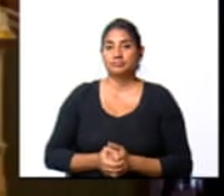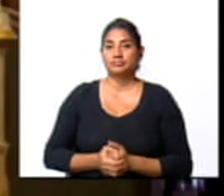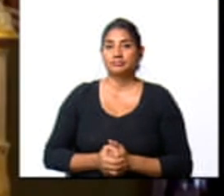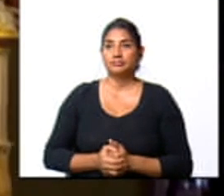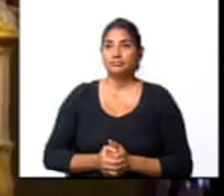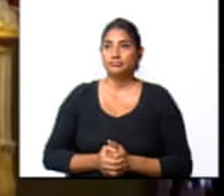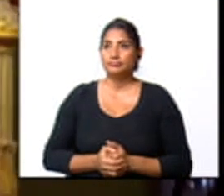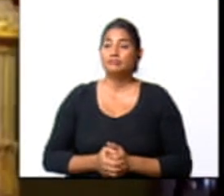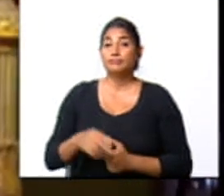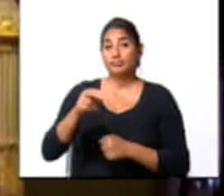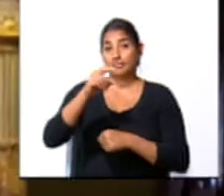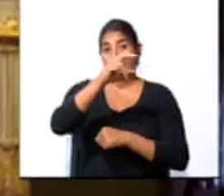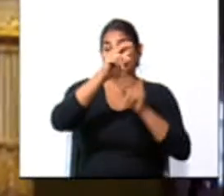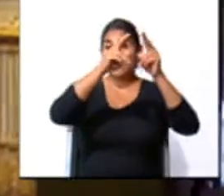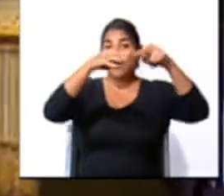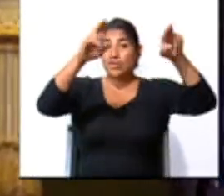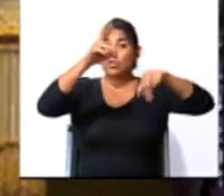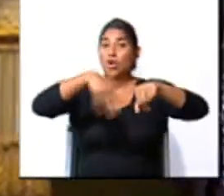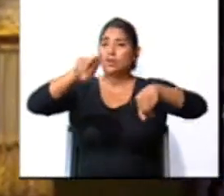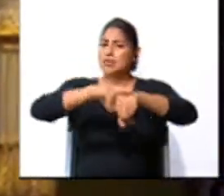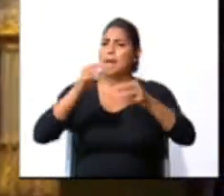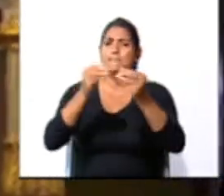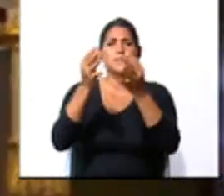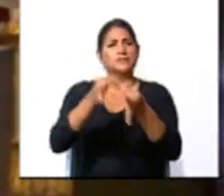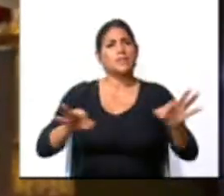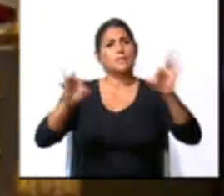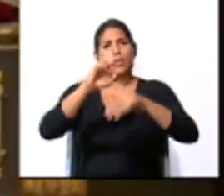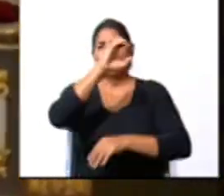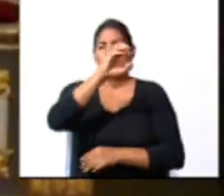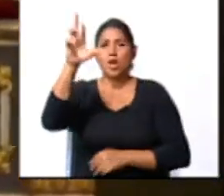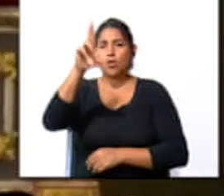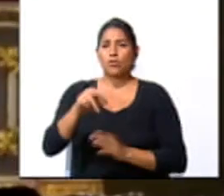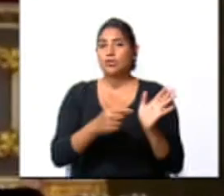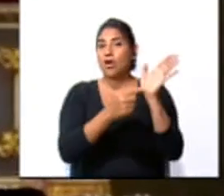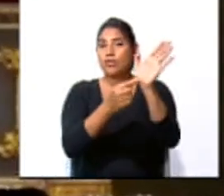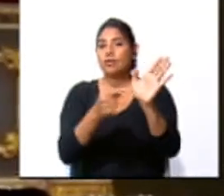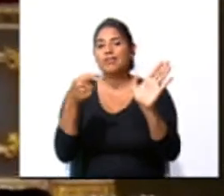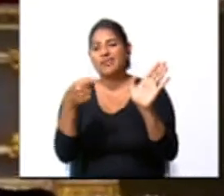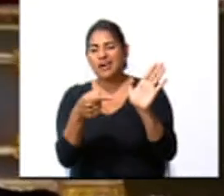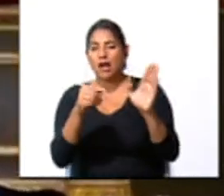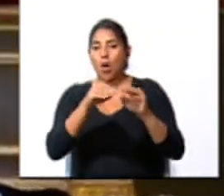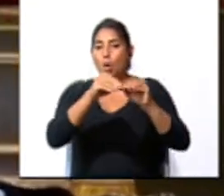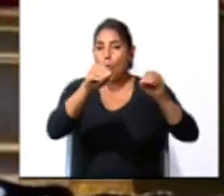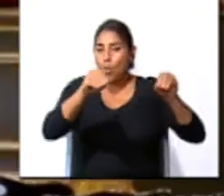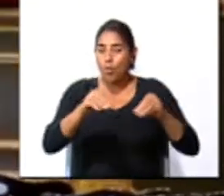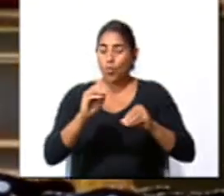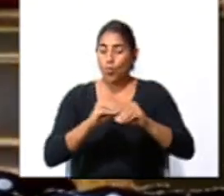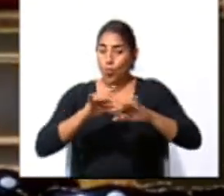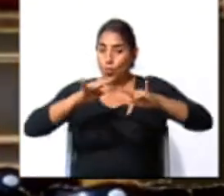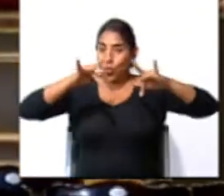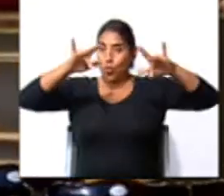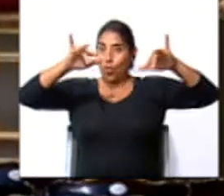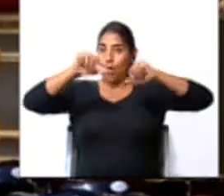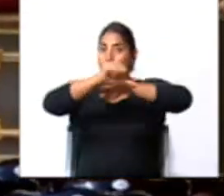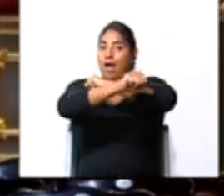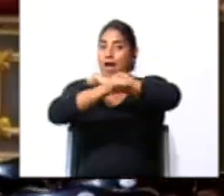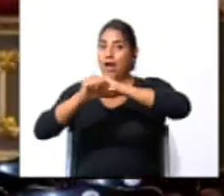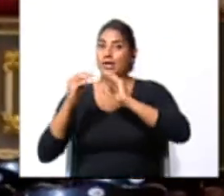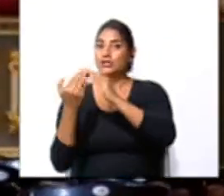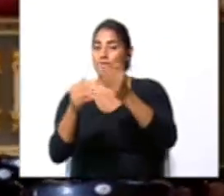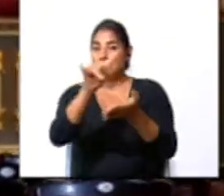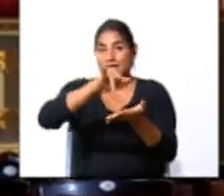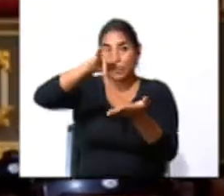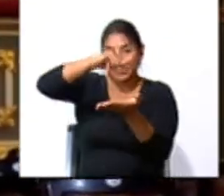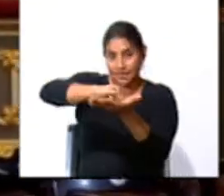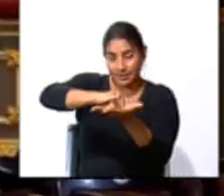El Teatro Nacional es el teatro más importante de Costa Rica. Es considerado como el inmueble y una joya arquitectónica de la ciudad de San